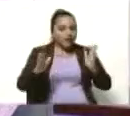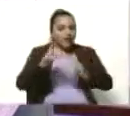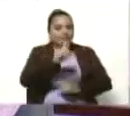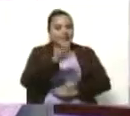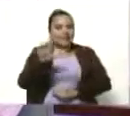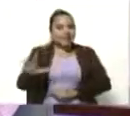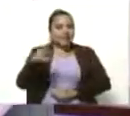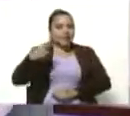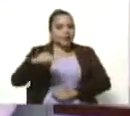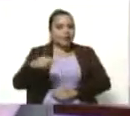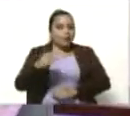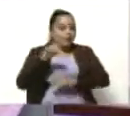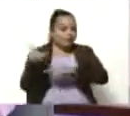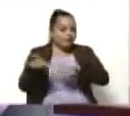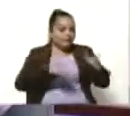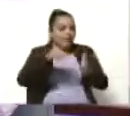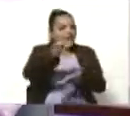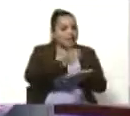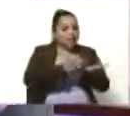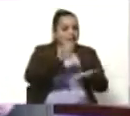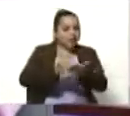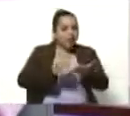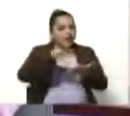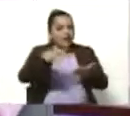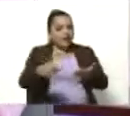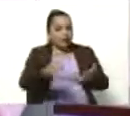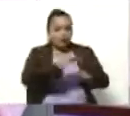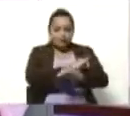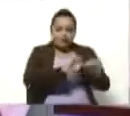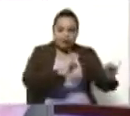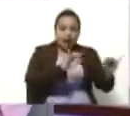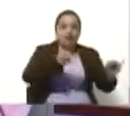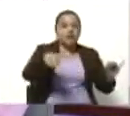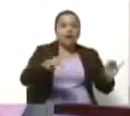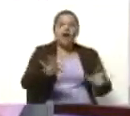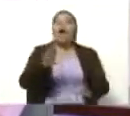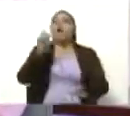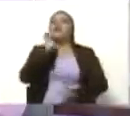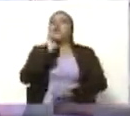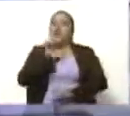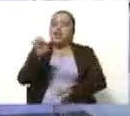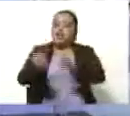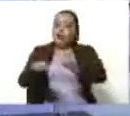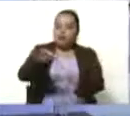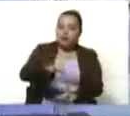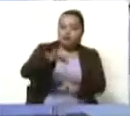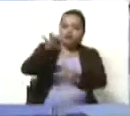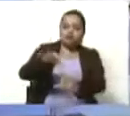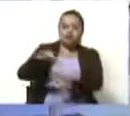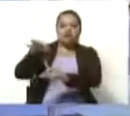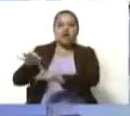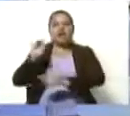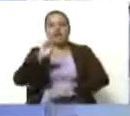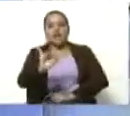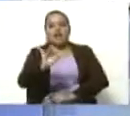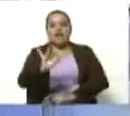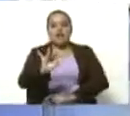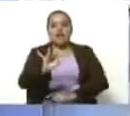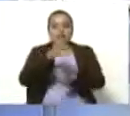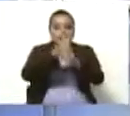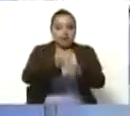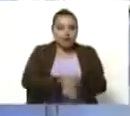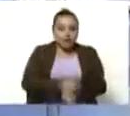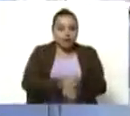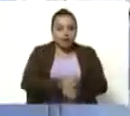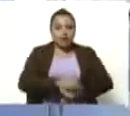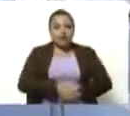fecha de cierre. Para esa fecha entonces se empezará la escogencia de los jurados, para que hagan la evaluación. Y esperamos, o a final de